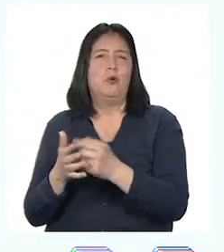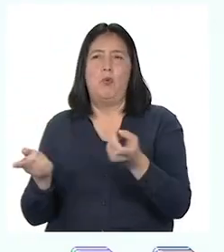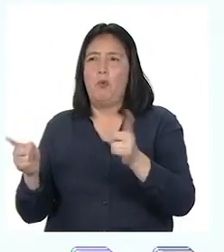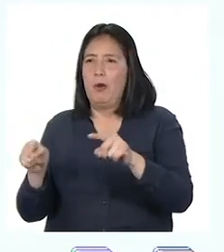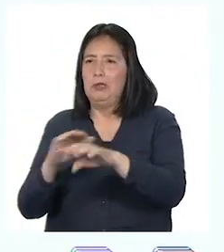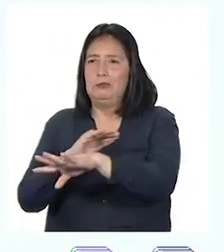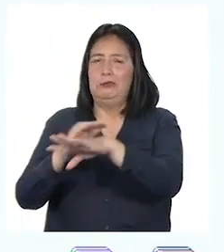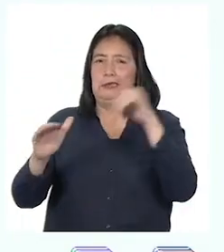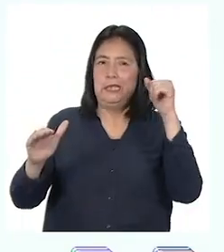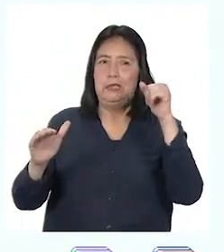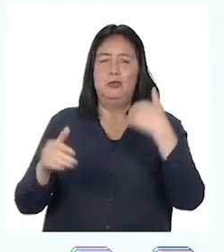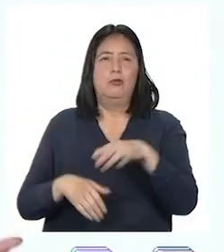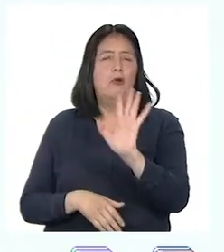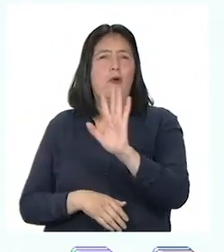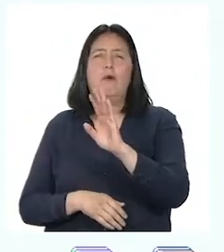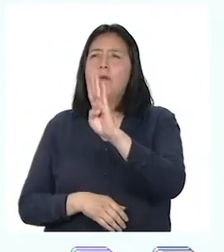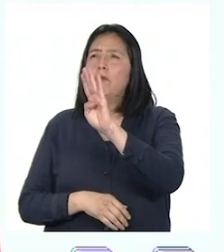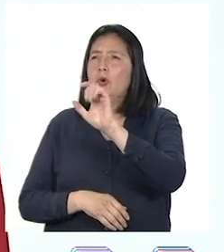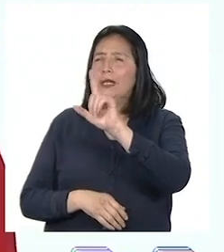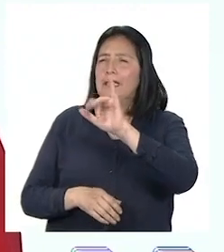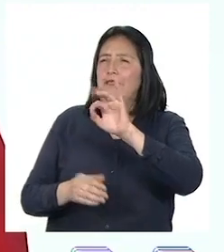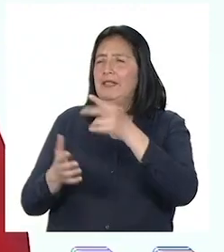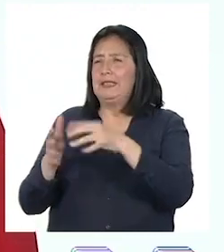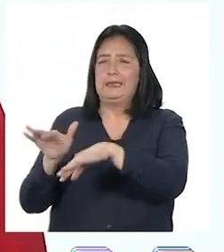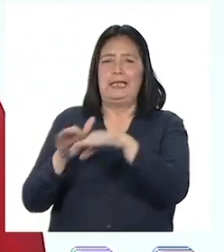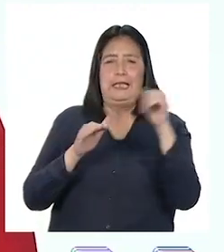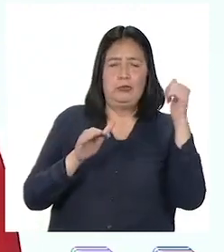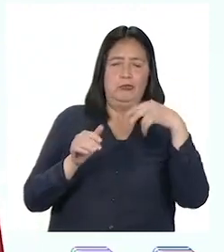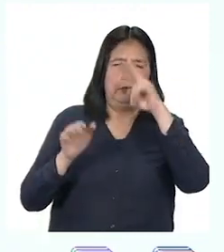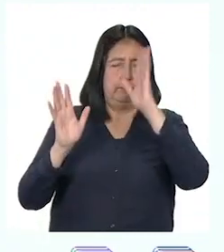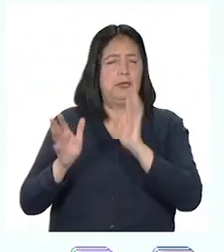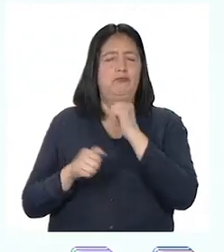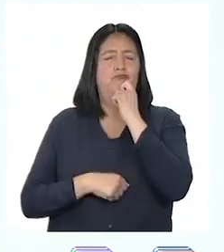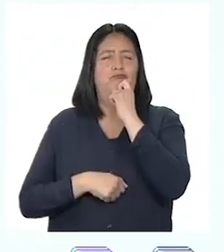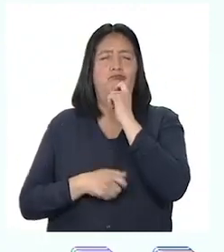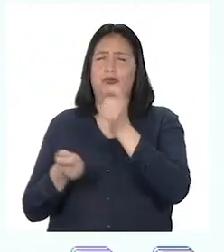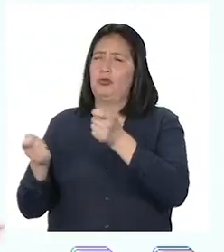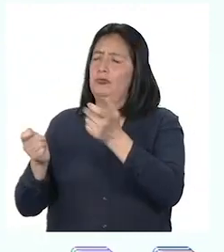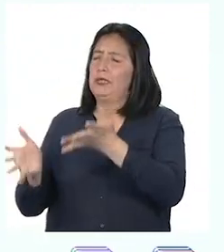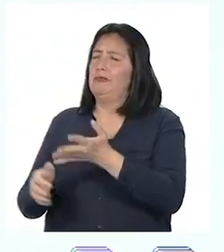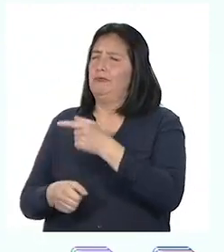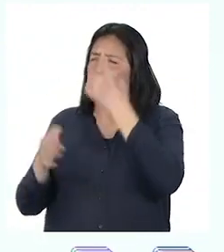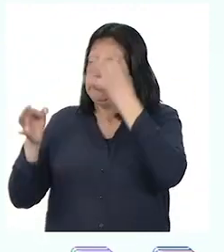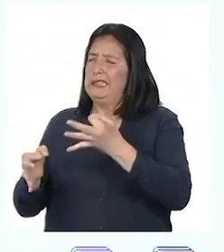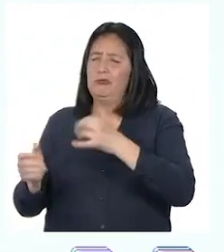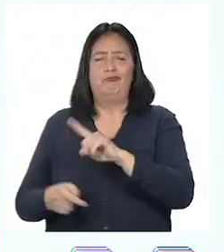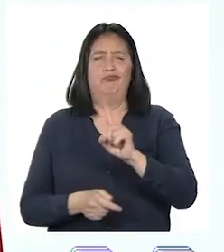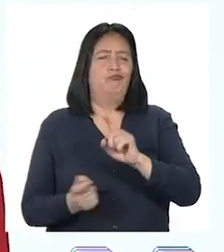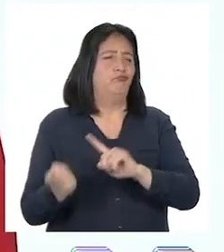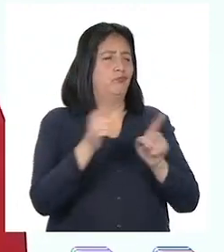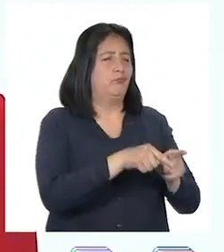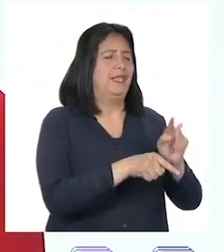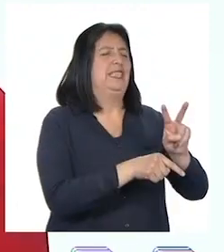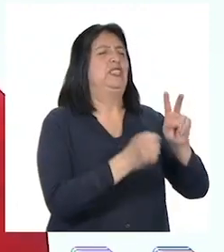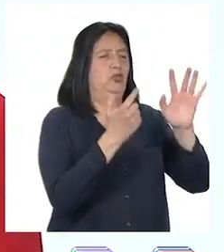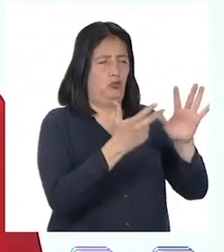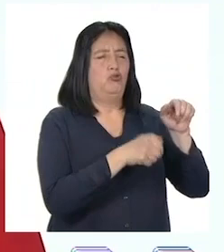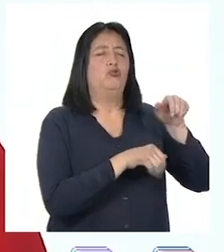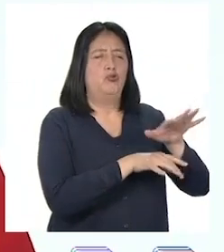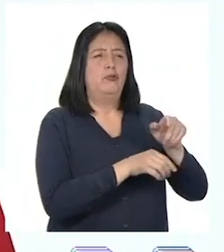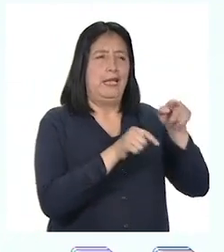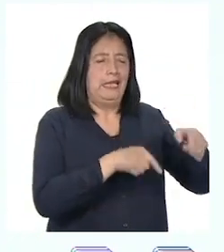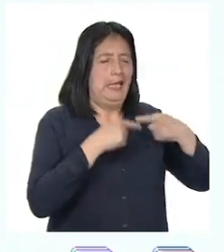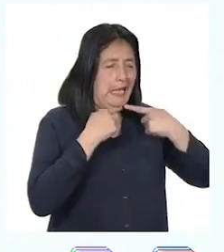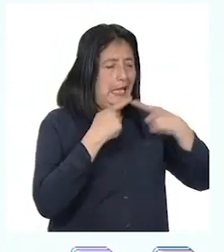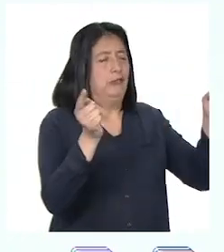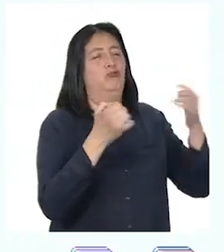salida de Bolívar del Perú, los gobernantes peruanos decidieron realizar las celebraciones el 28 de julio al ser esta la fecha en que se